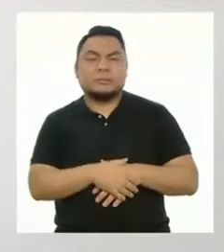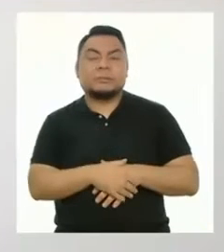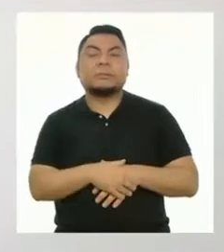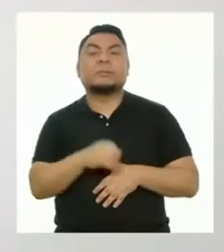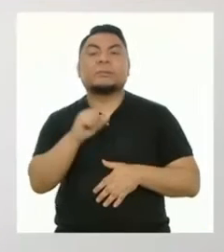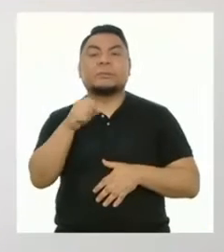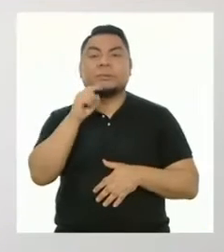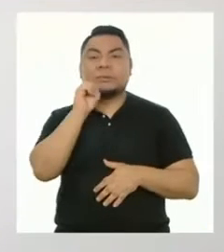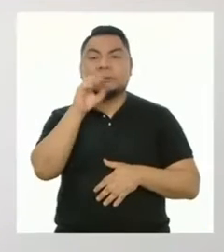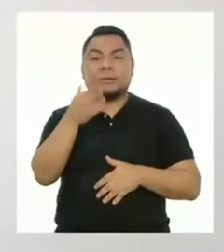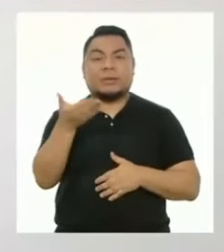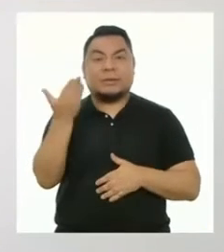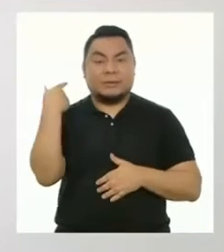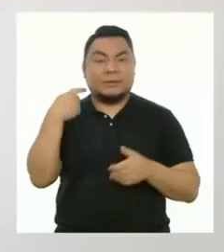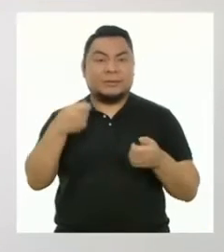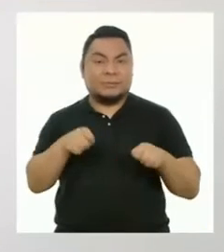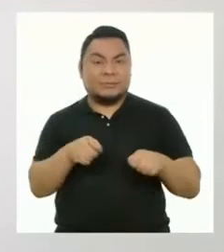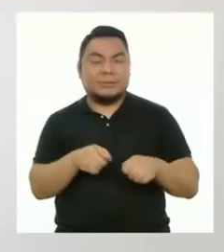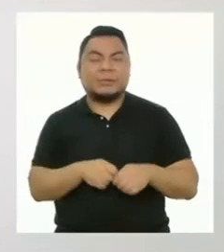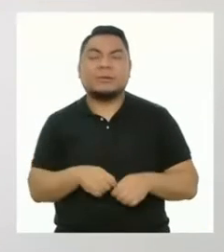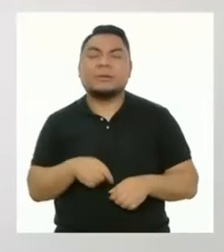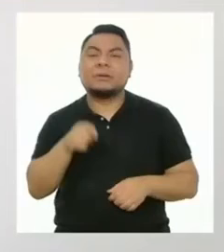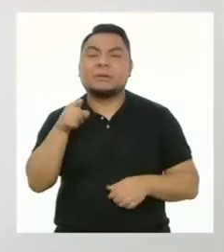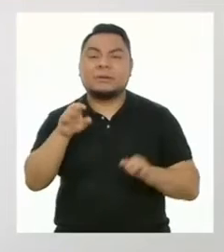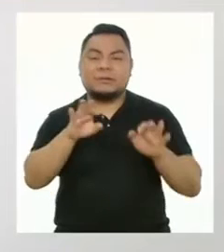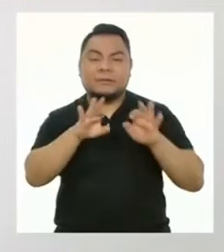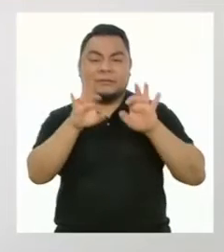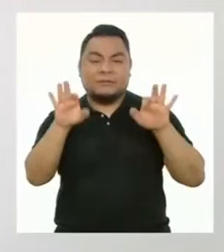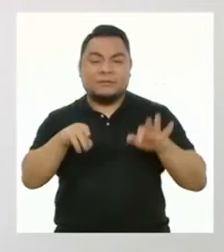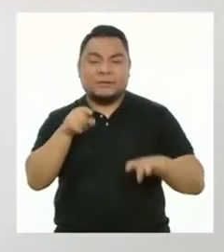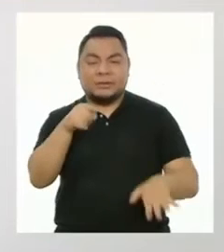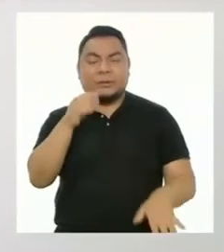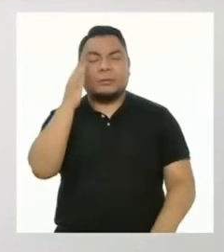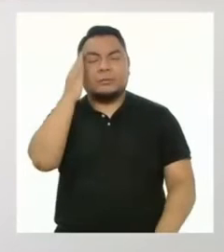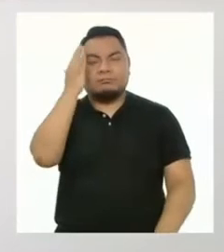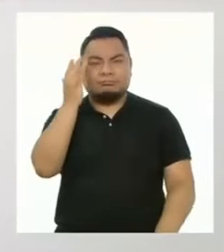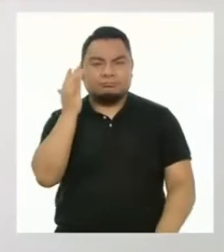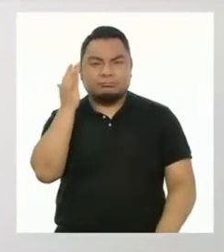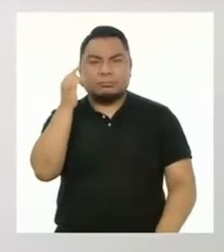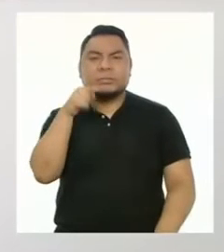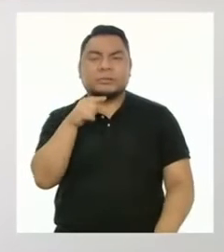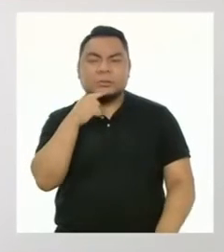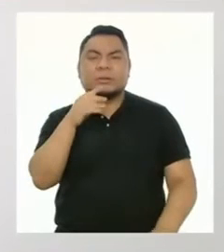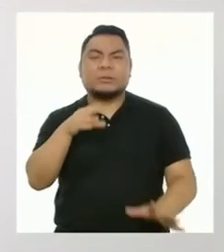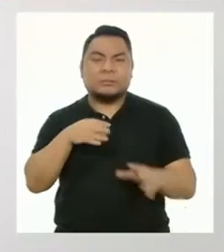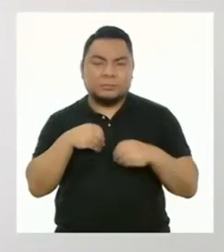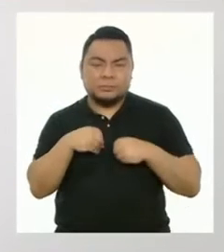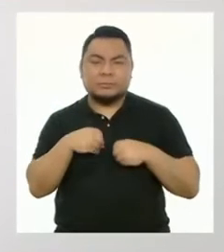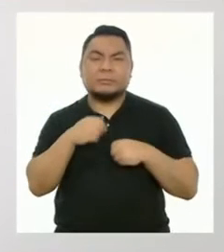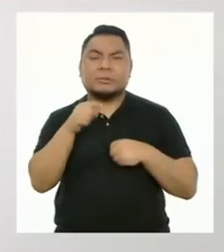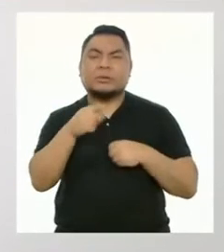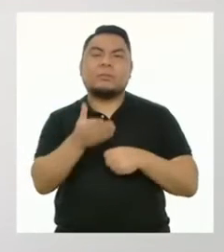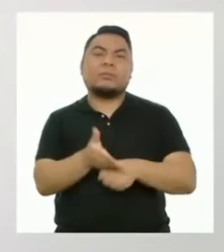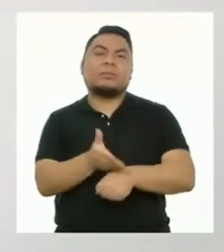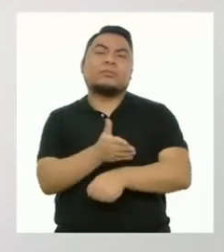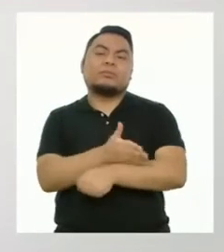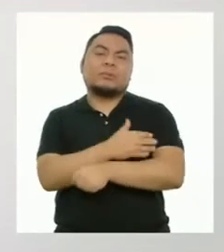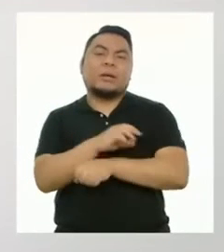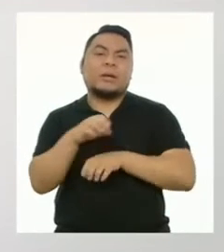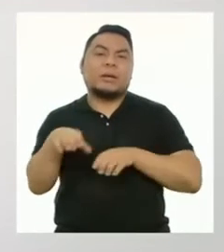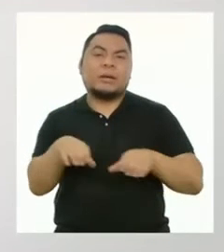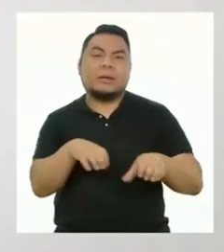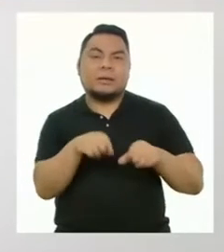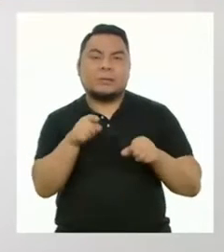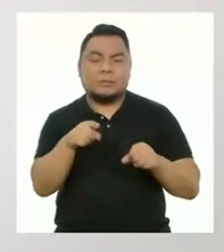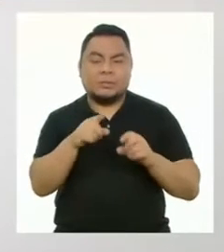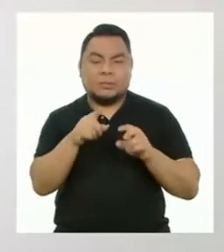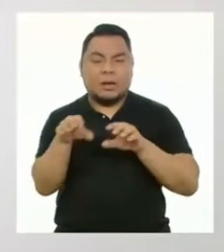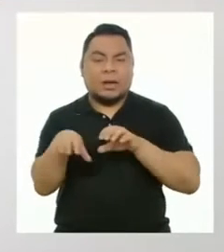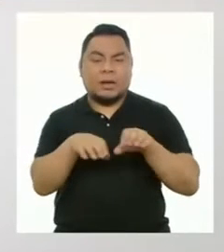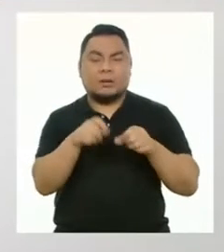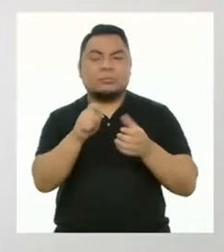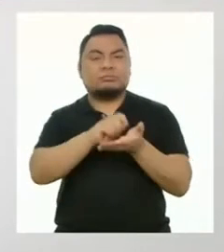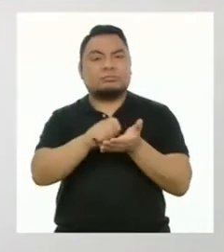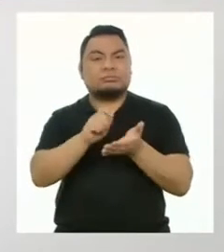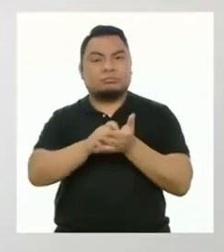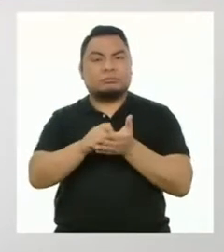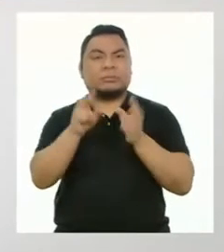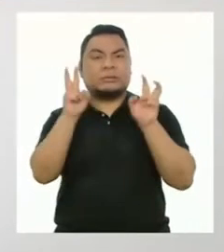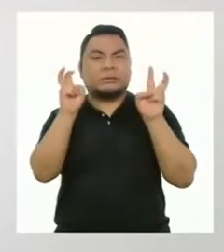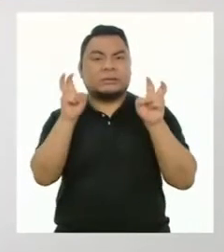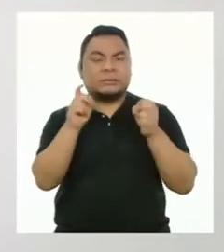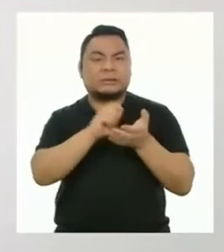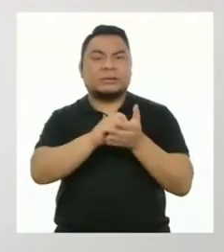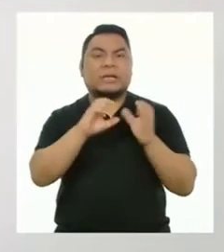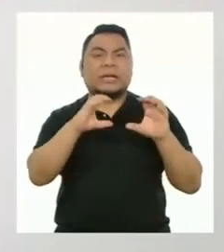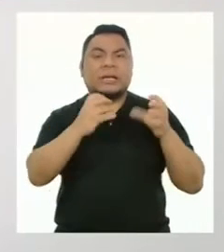Como mencionamos antes de la pausa, la ficha de reflexión les permite reconocer los procesos que realizaron para elaborar sus productos.